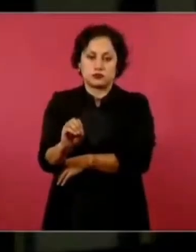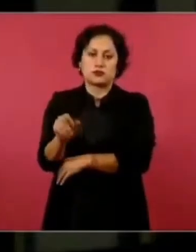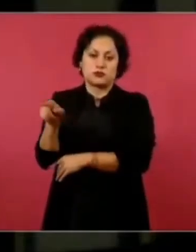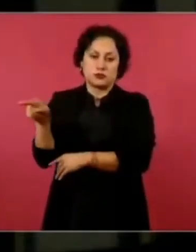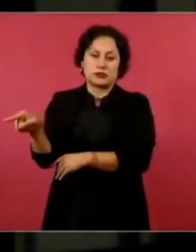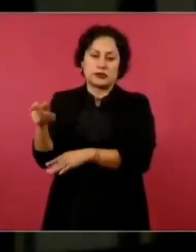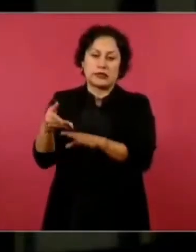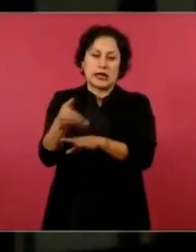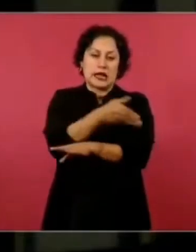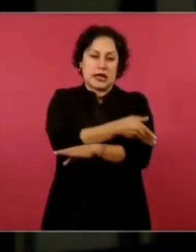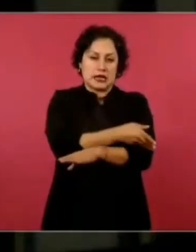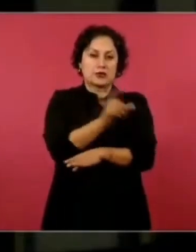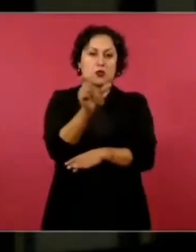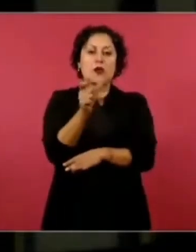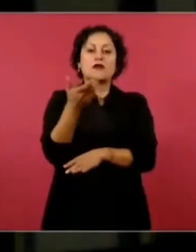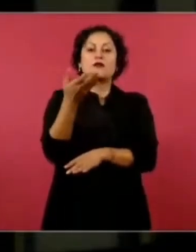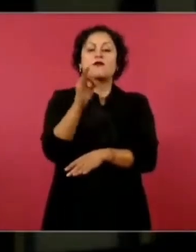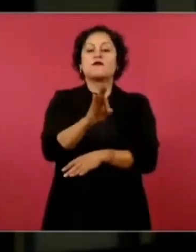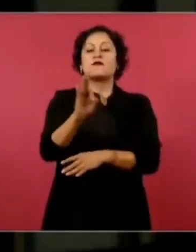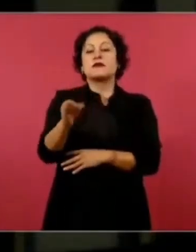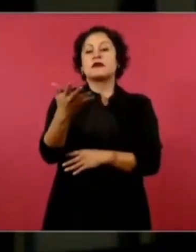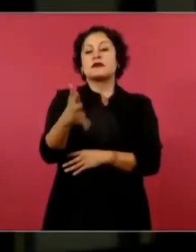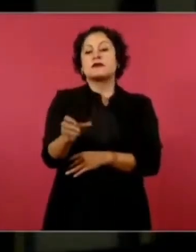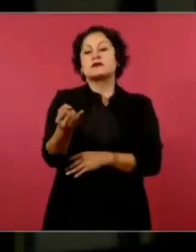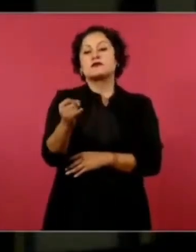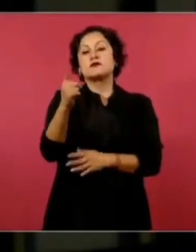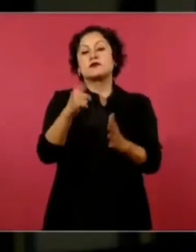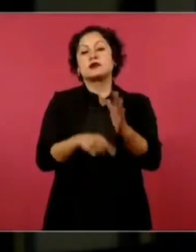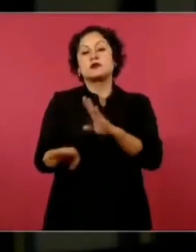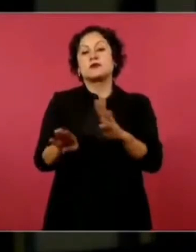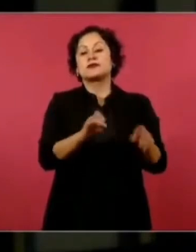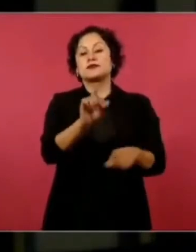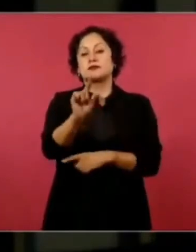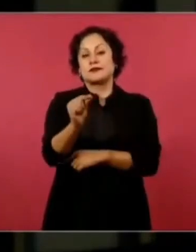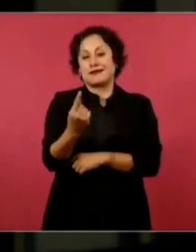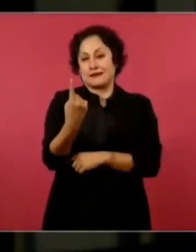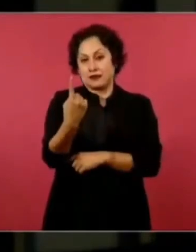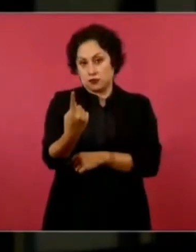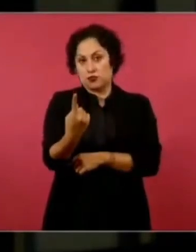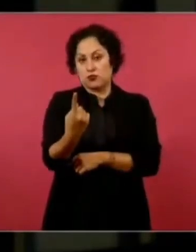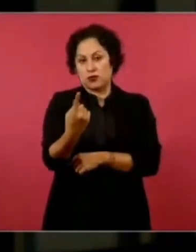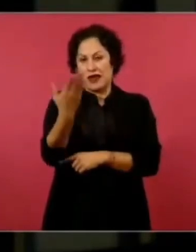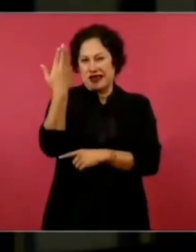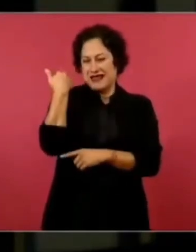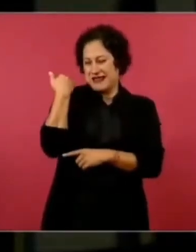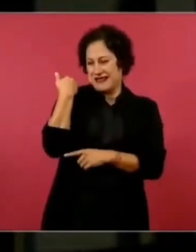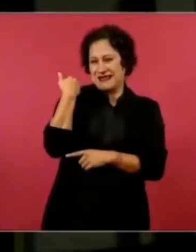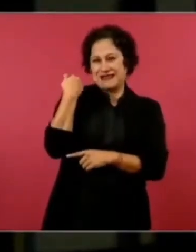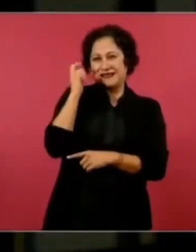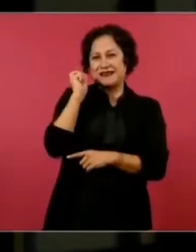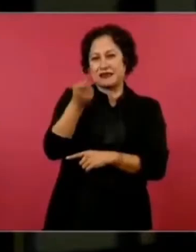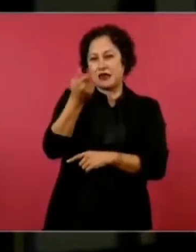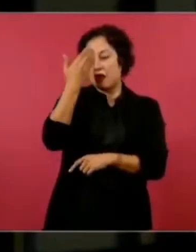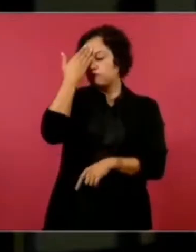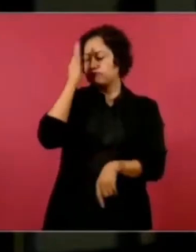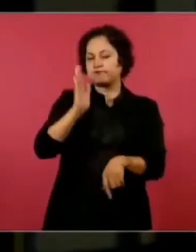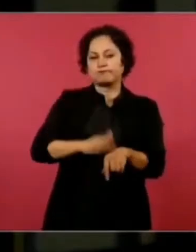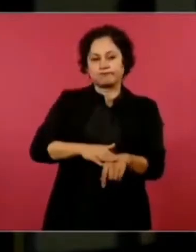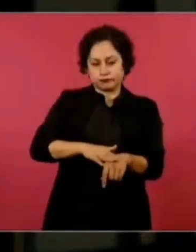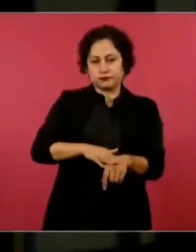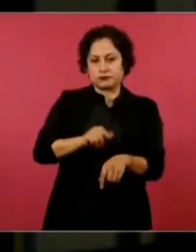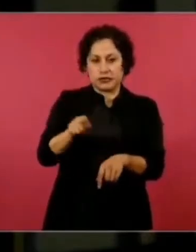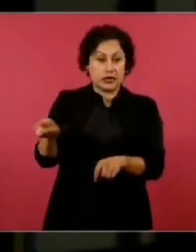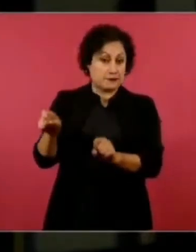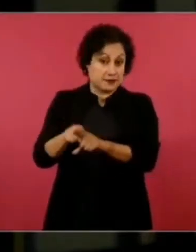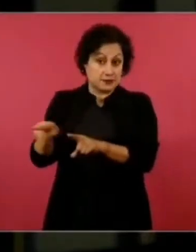represión del 10 de junio de 1971, que tiene poco que se conmumeró, que se recordó. Porque,